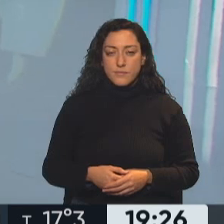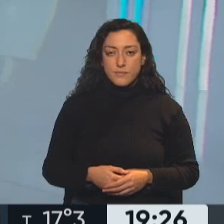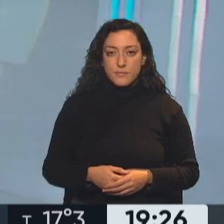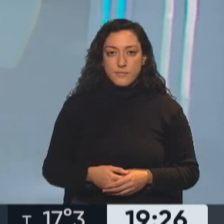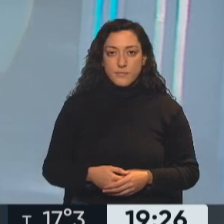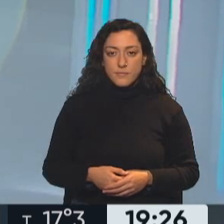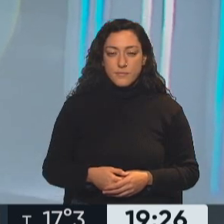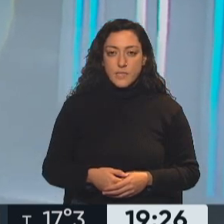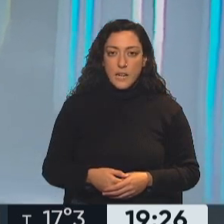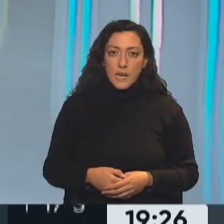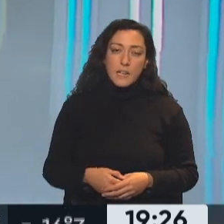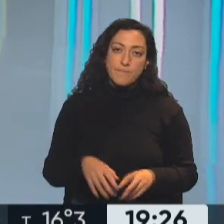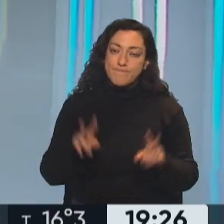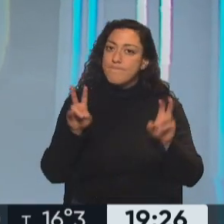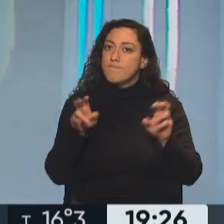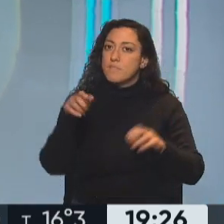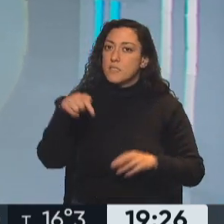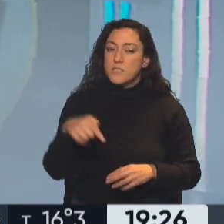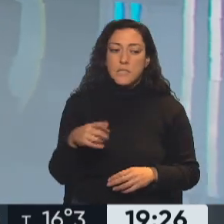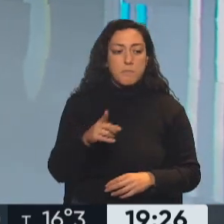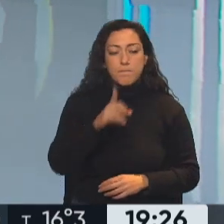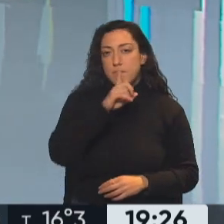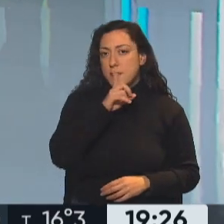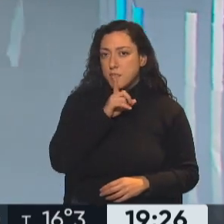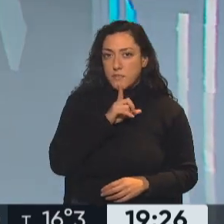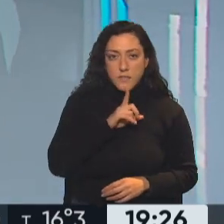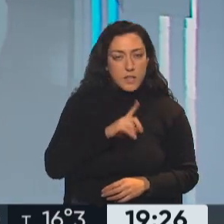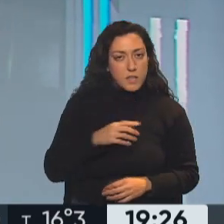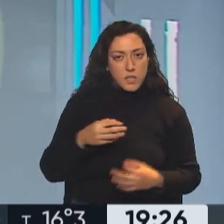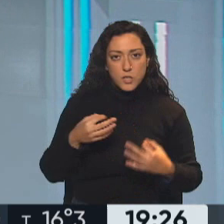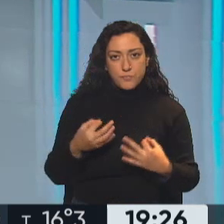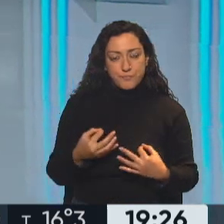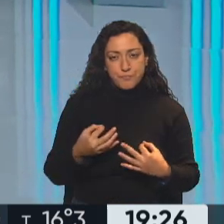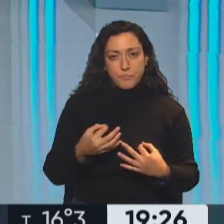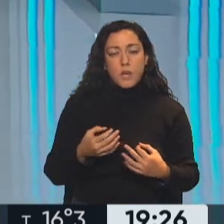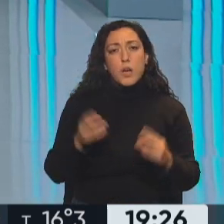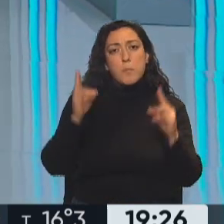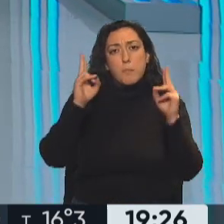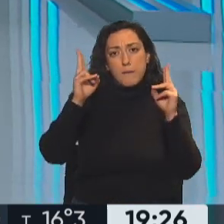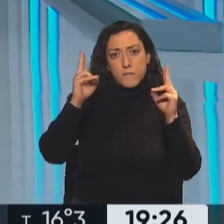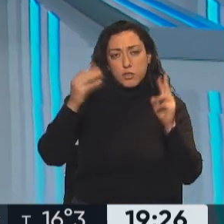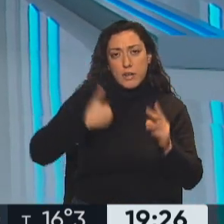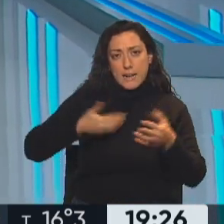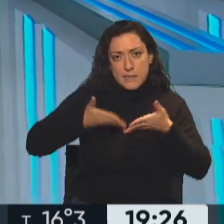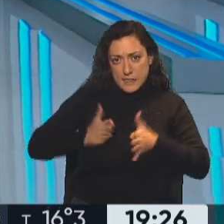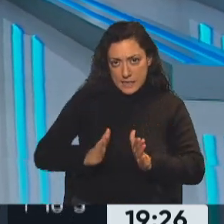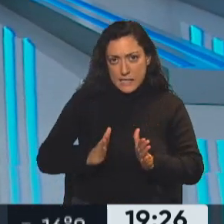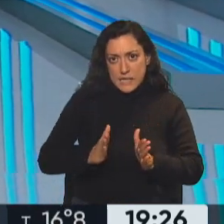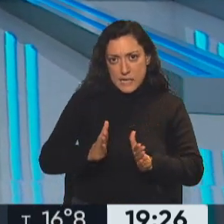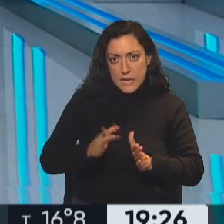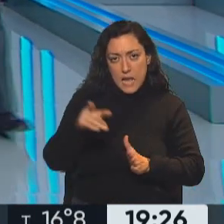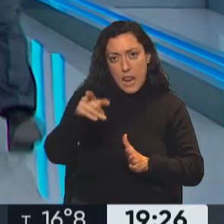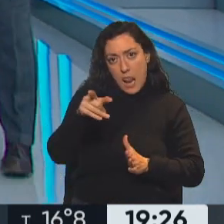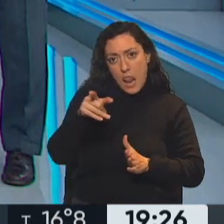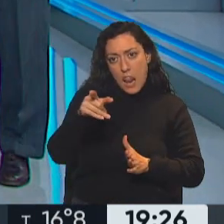El tema es muy serio, el tema es muy serio. Un profesor argentino tiene un